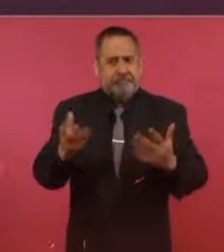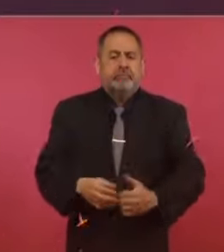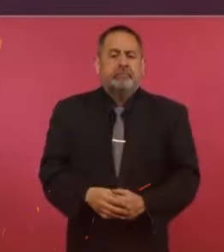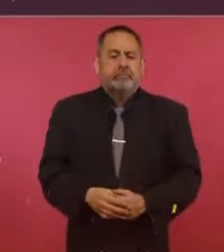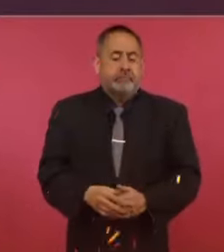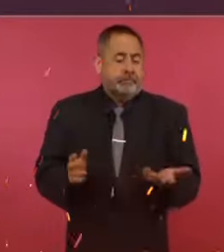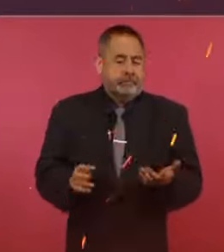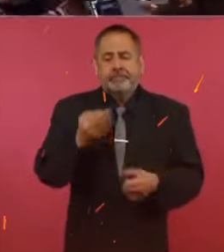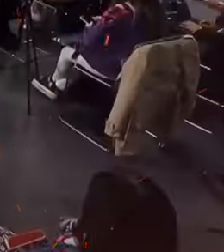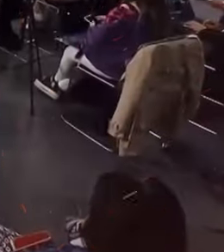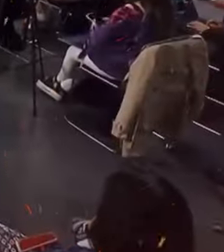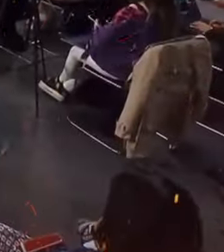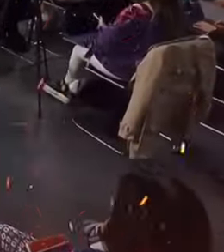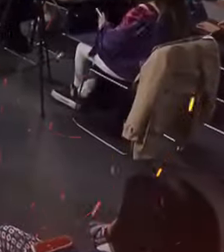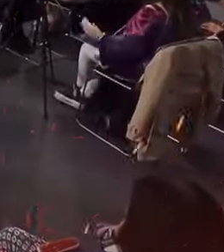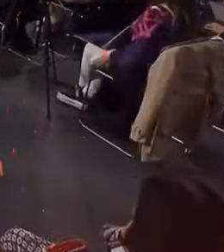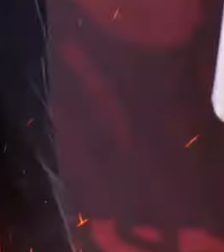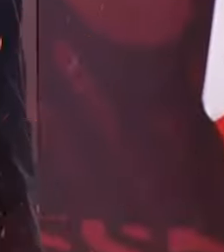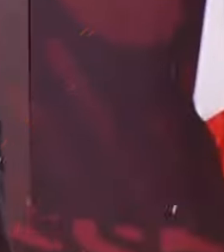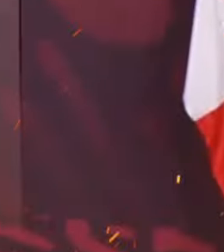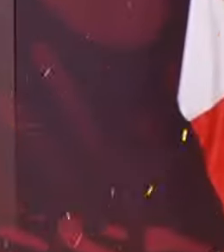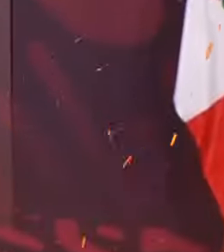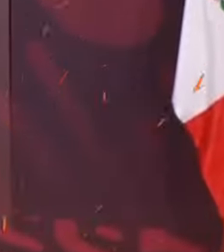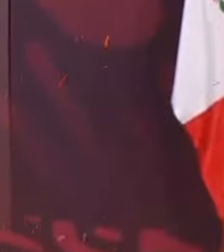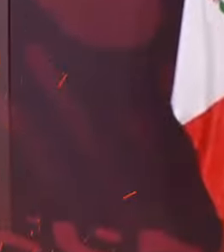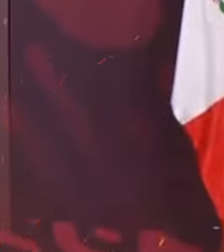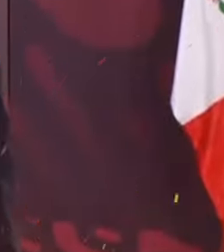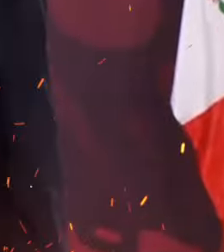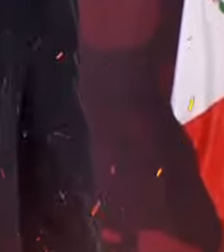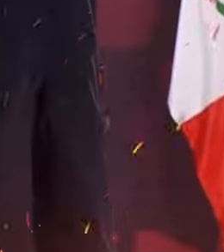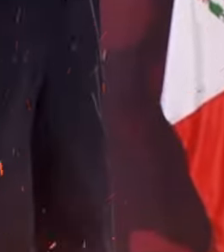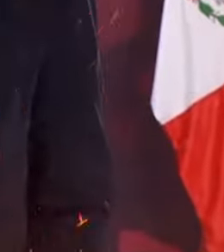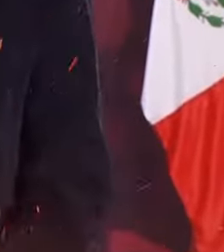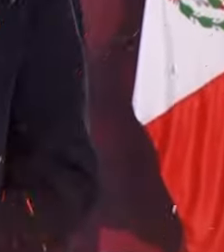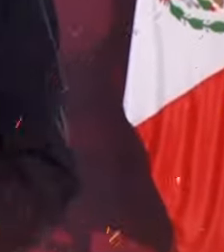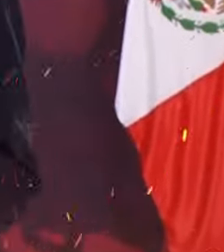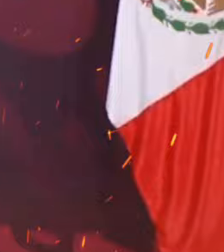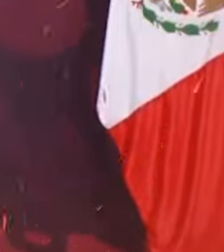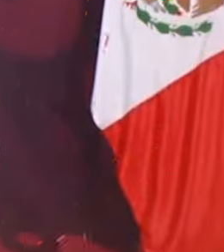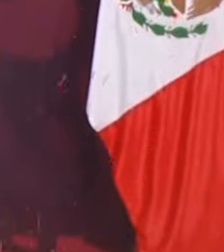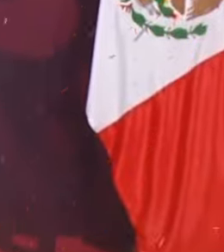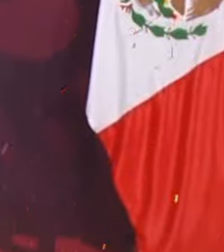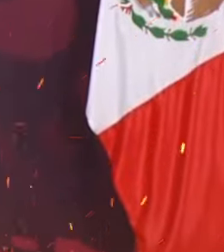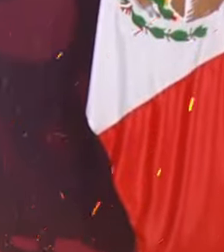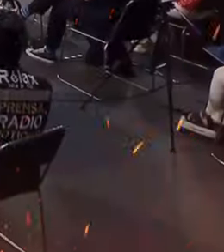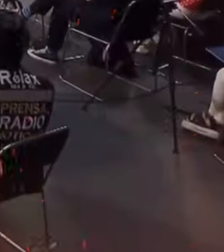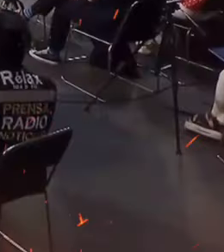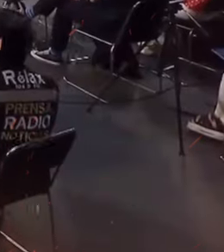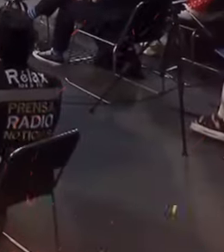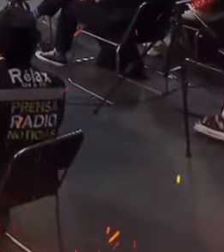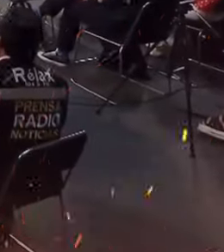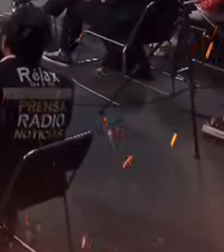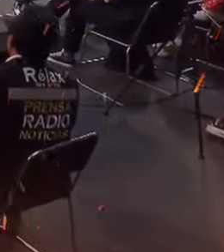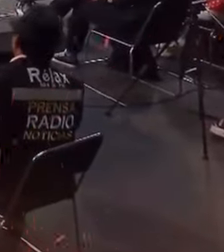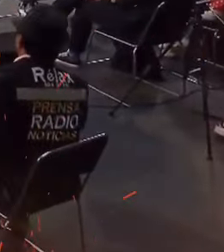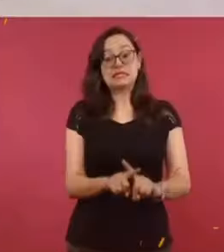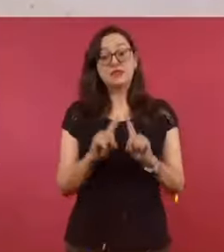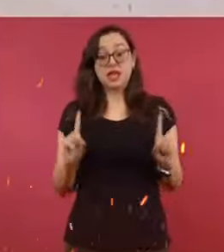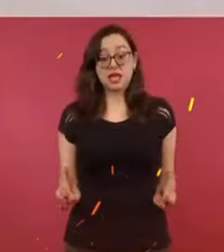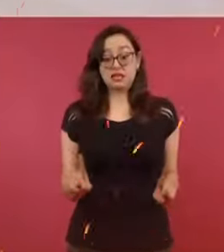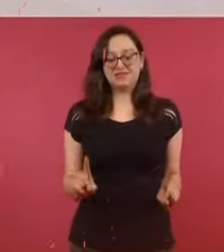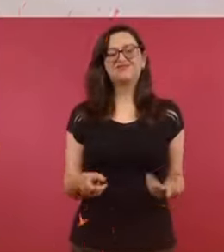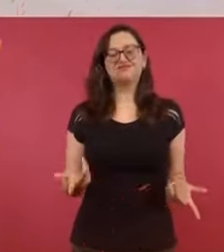callar, pero ya es distinto. Sin embargo, sí hay un sector, sobre todo los muy conservadores fanáticos